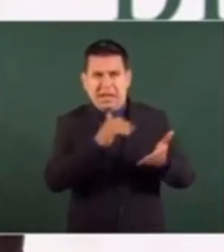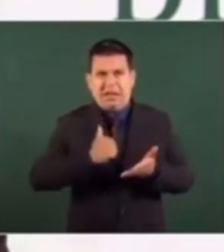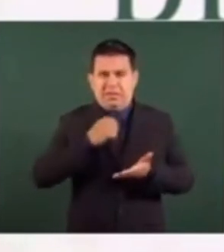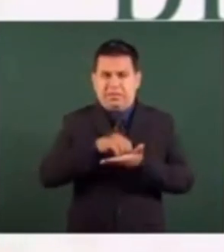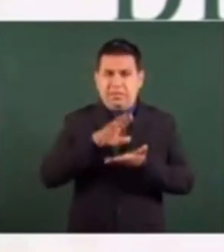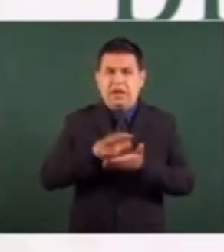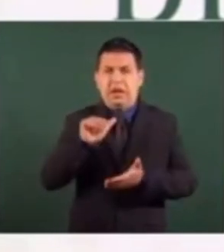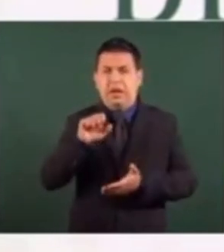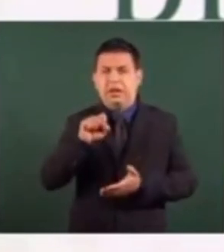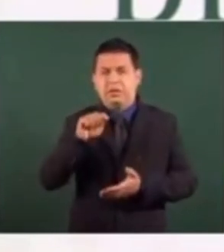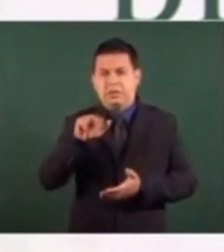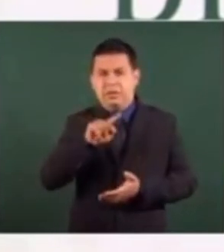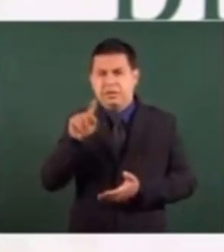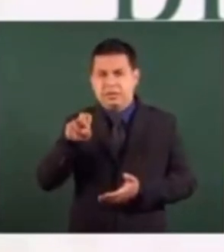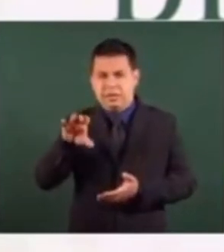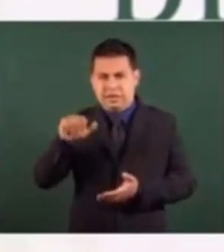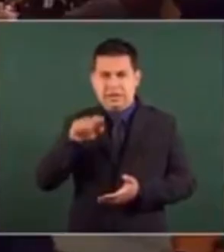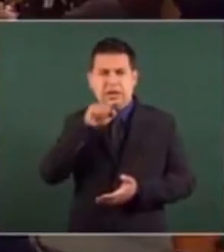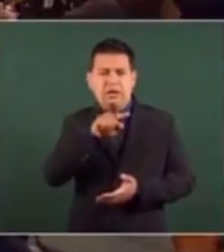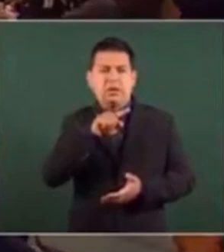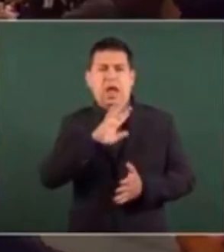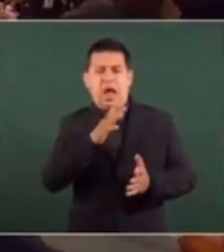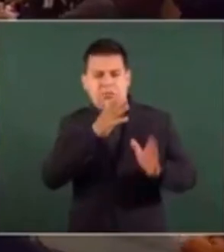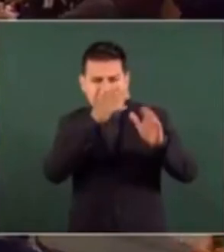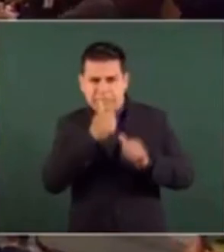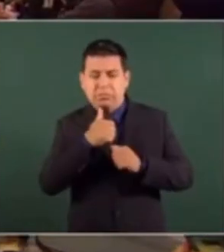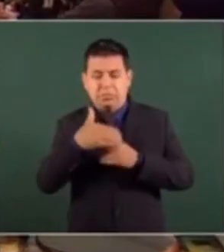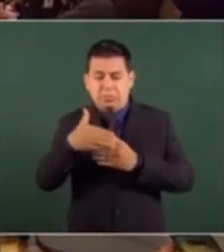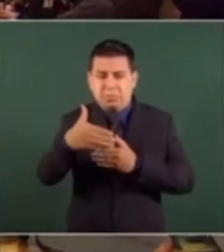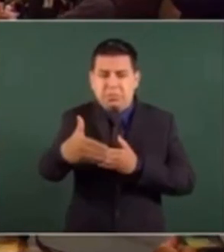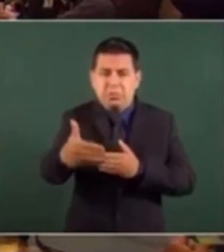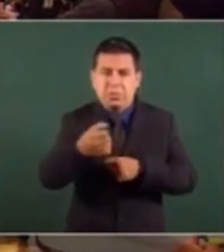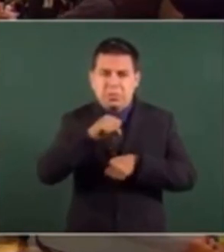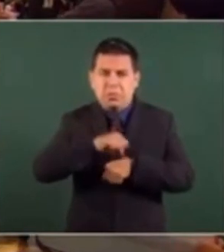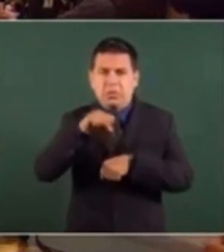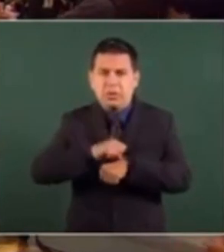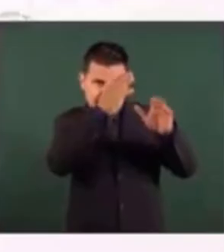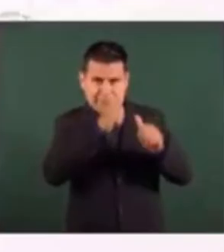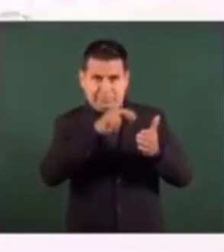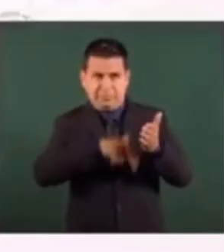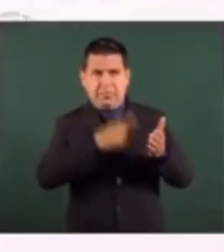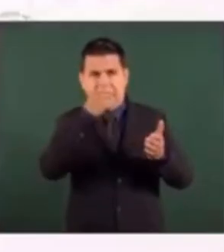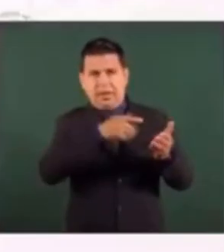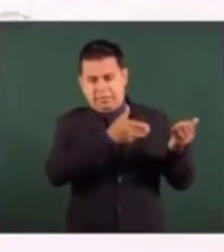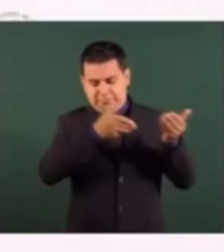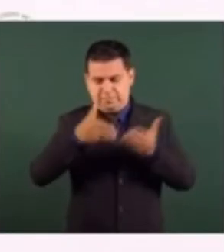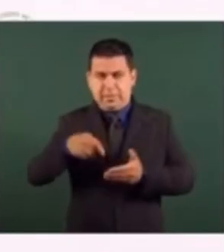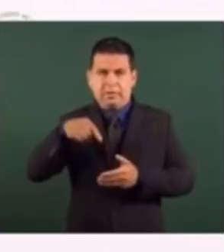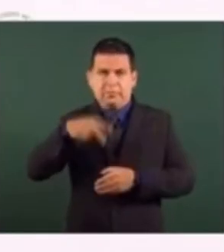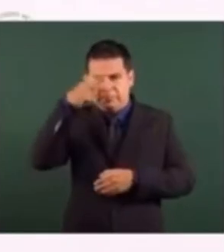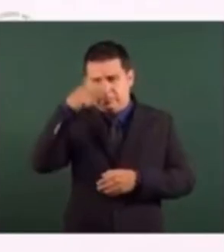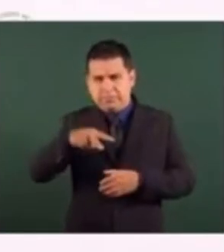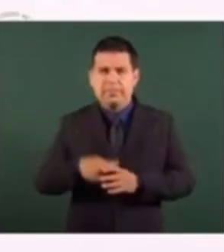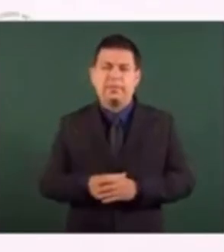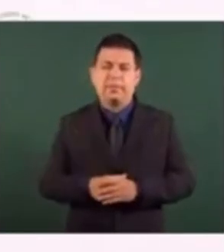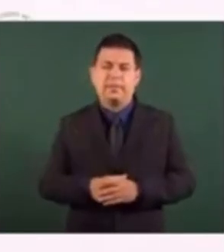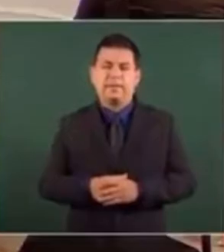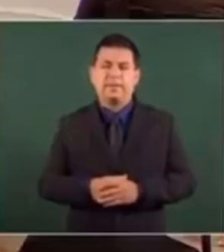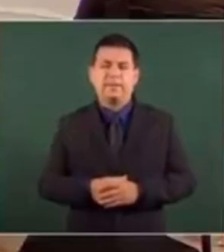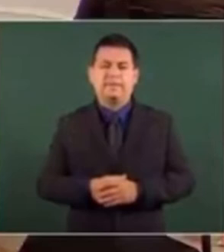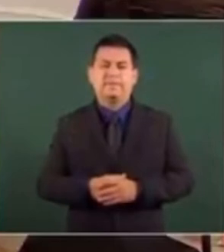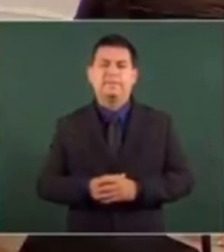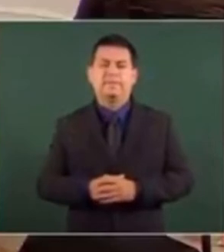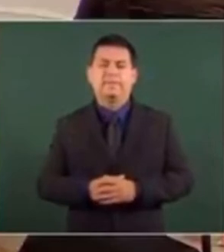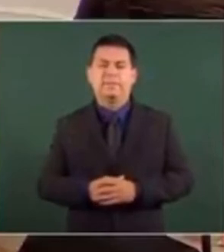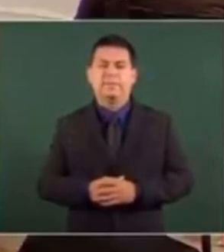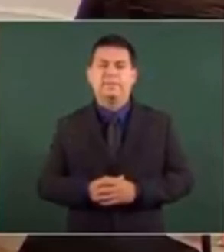AstraZeneca, que en los próximos días y semanas se complementará. Informarles también que el día martes